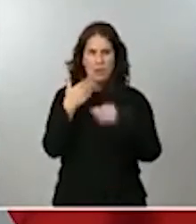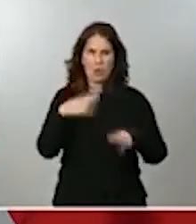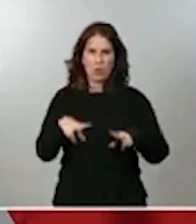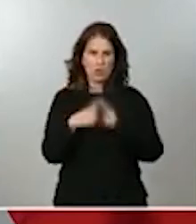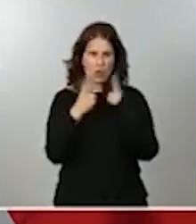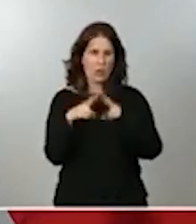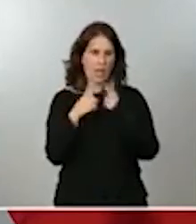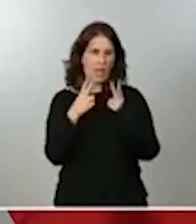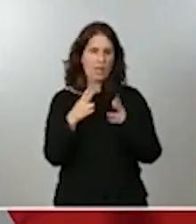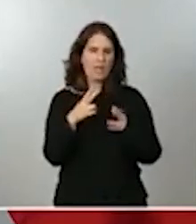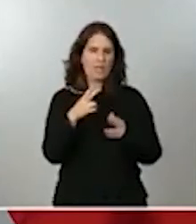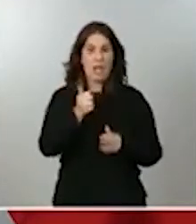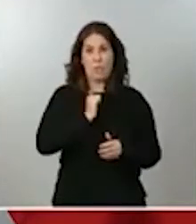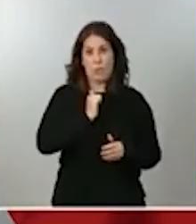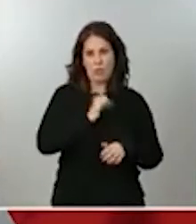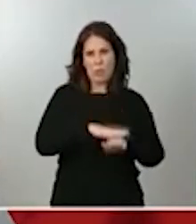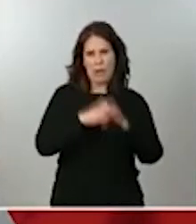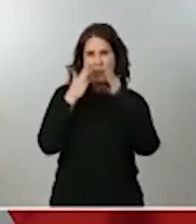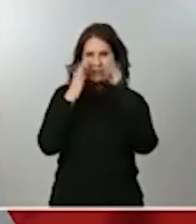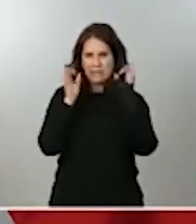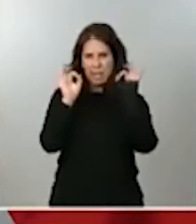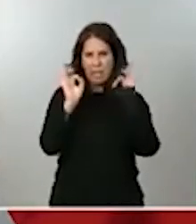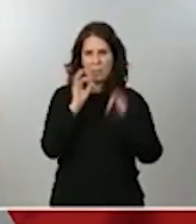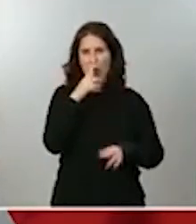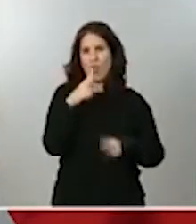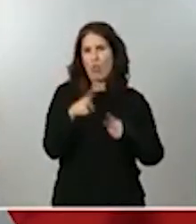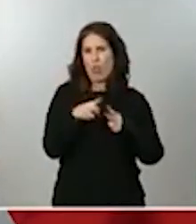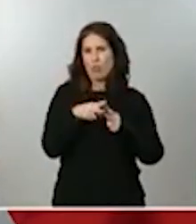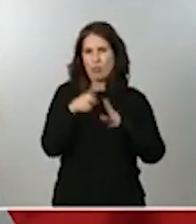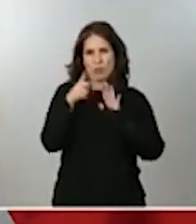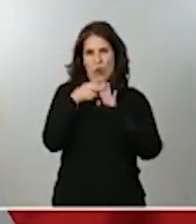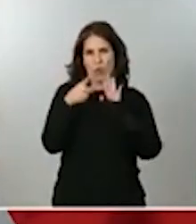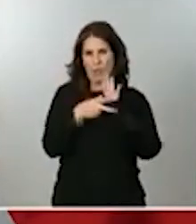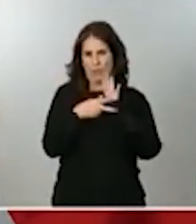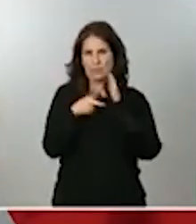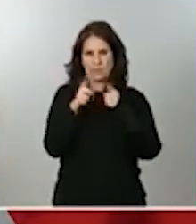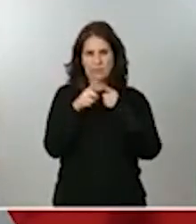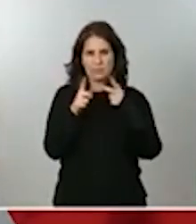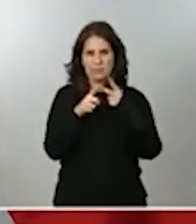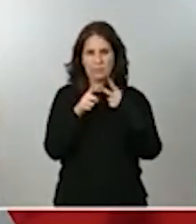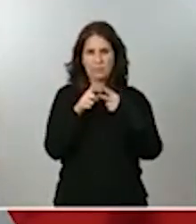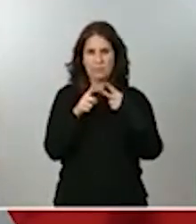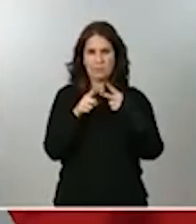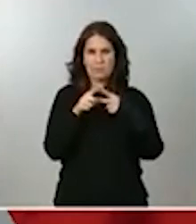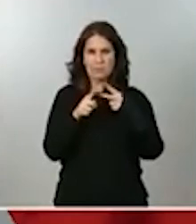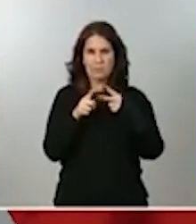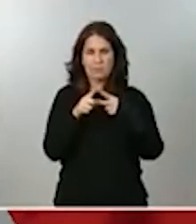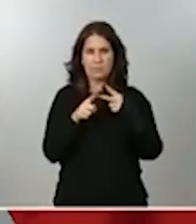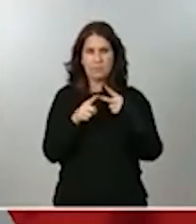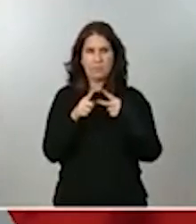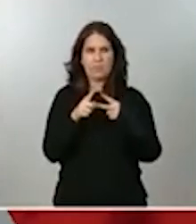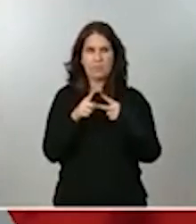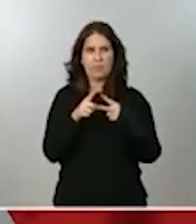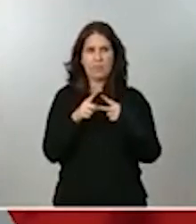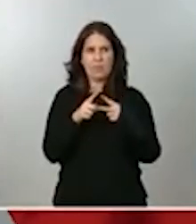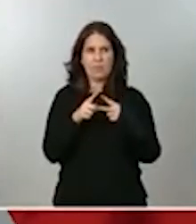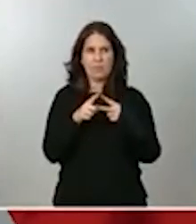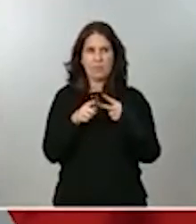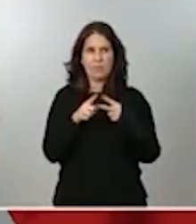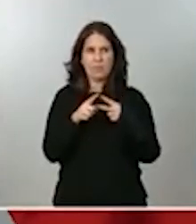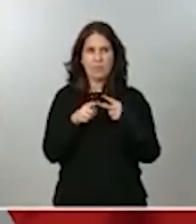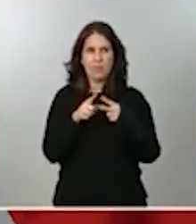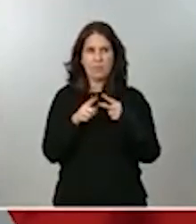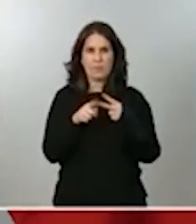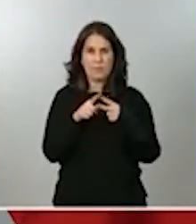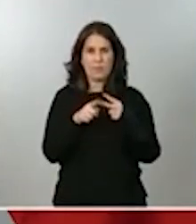pregunta para señalar que las dos normas, todas y cada uno de sus preceptos, hay anuencia sobre los mismos,